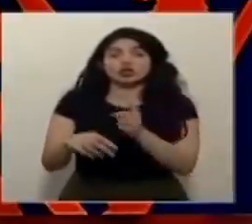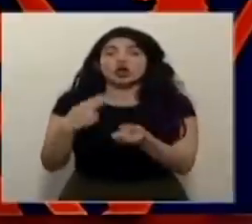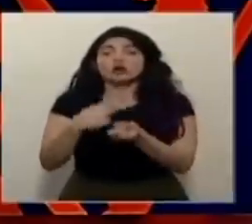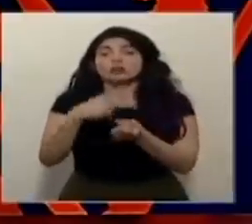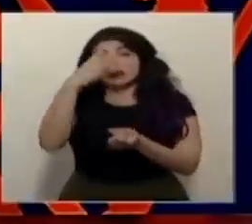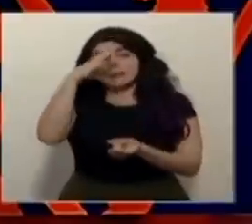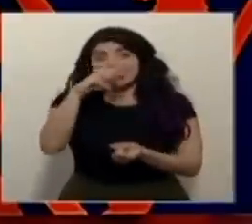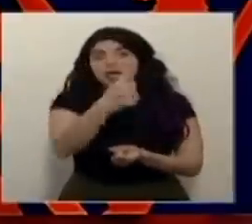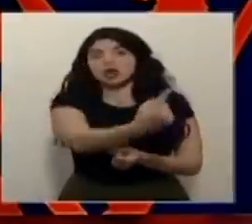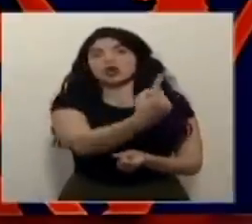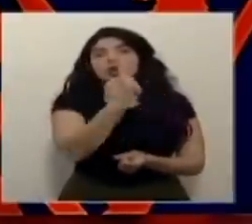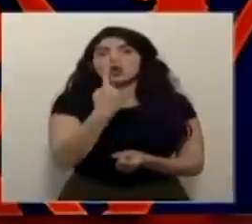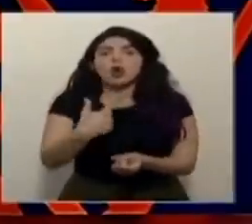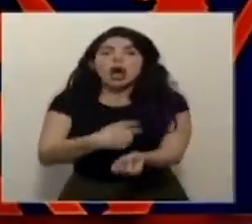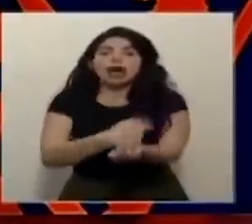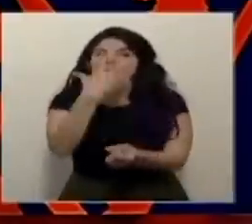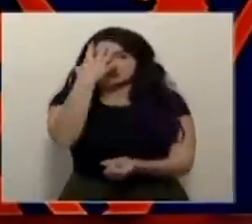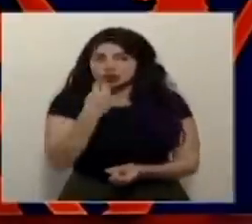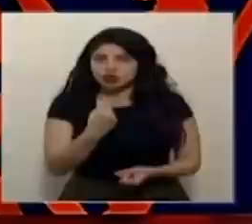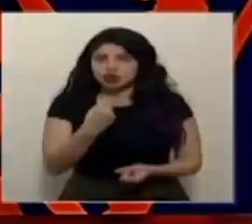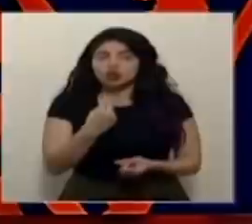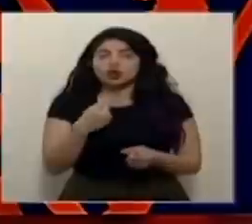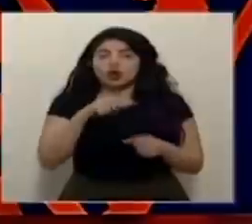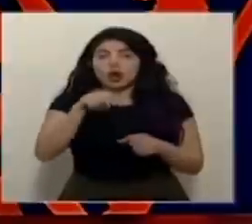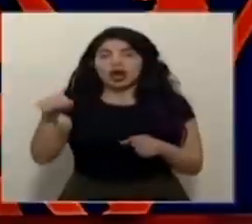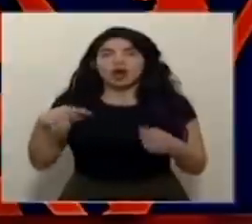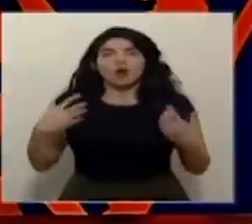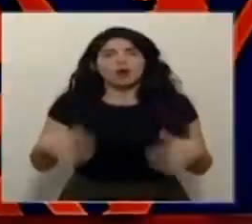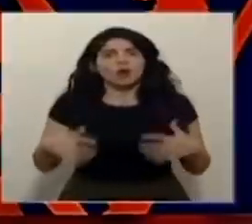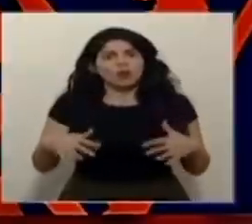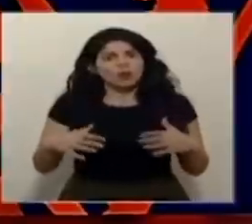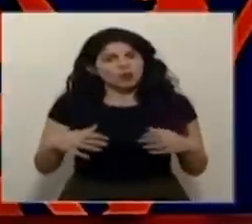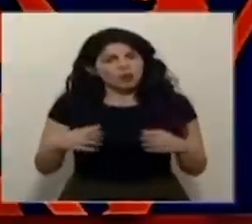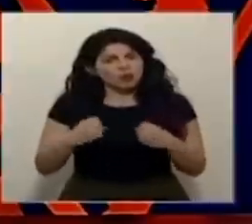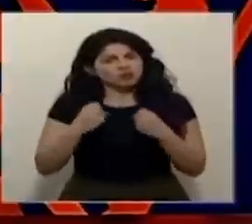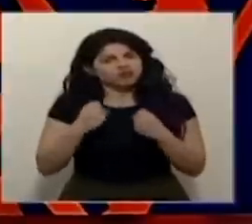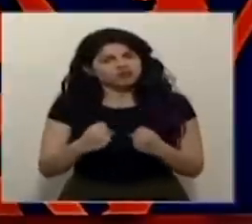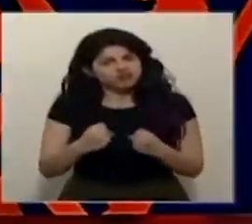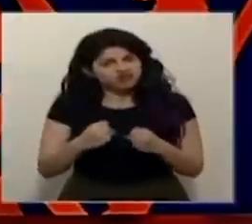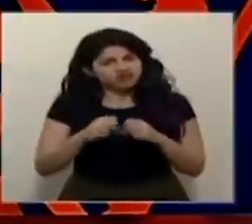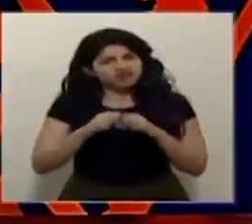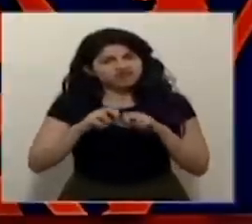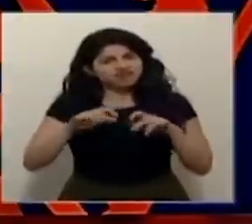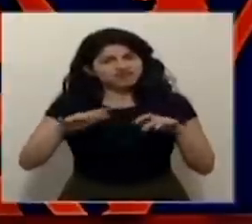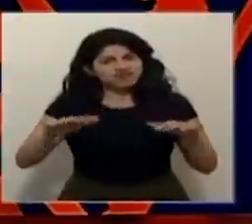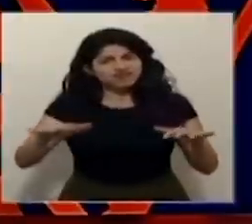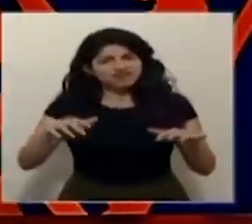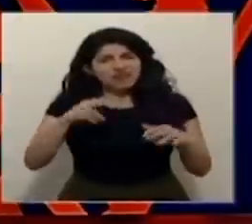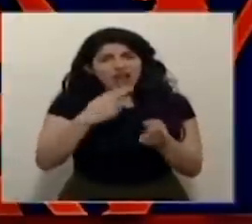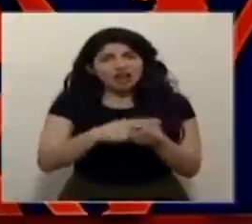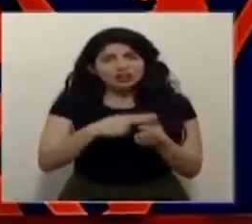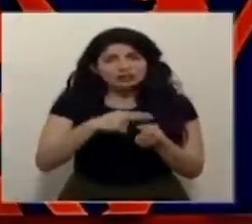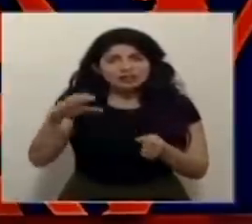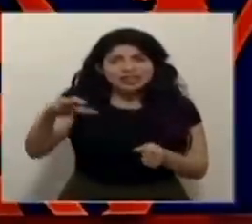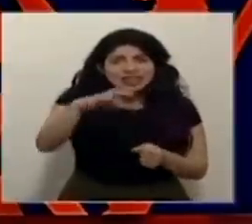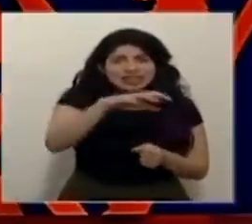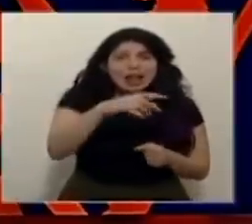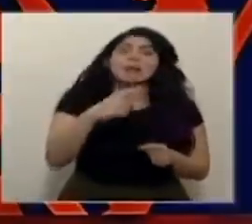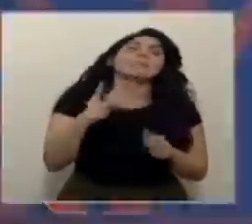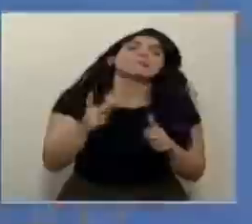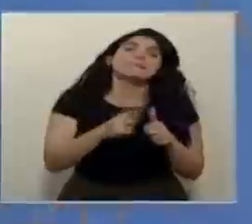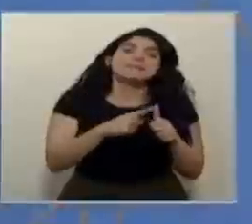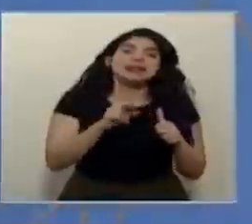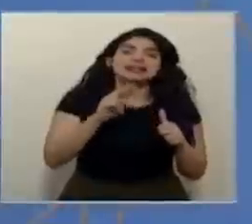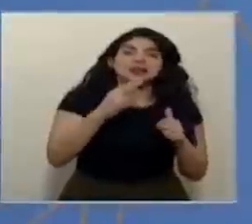probablemente va a prestar anestesiólogos. Esto es parte de las fortalezas que tiene la red de hospitales, y la red del primer